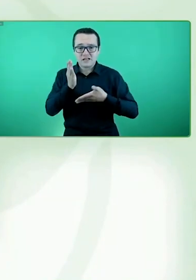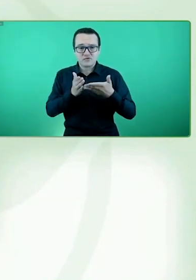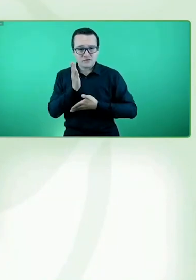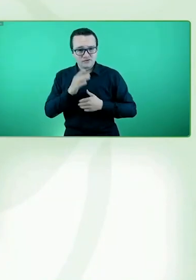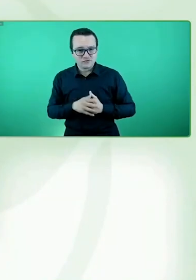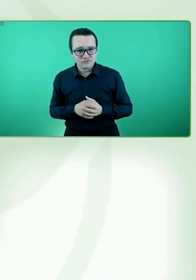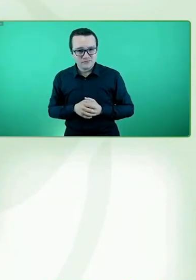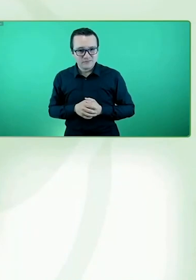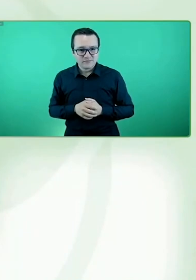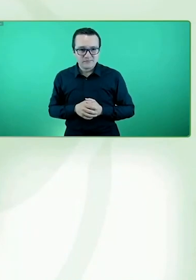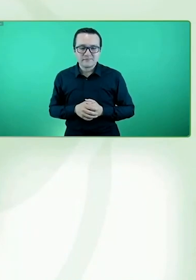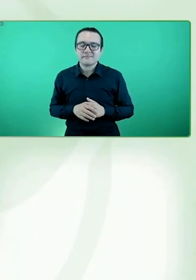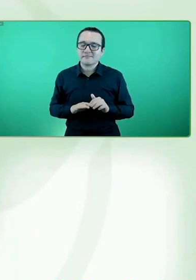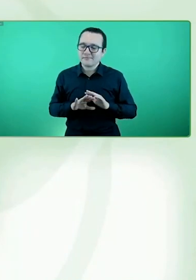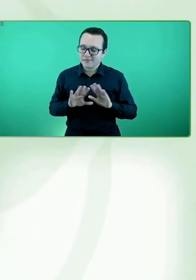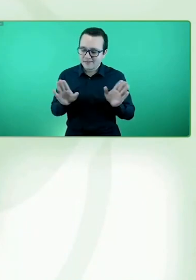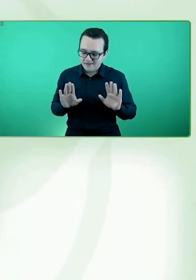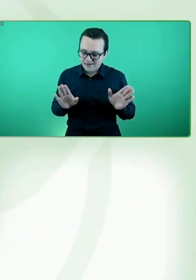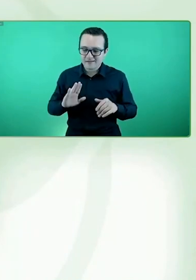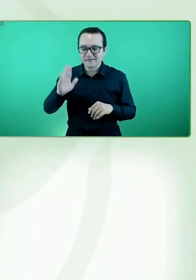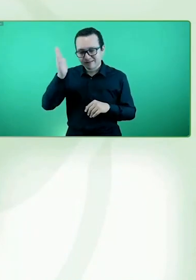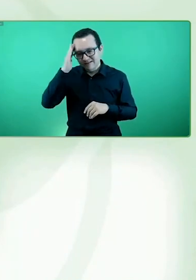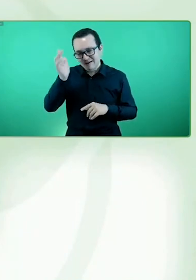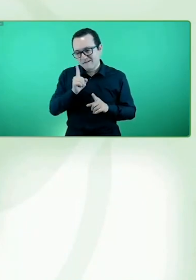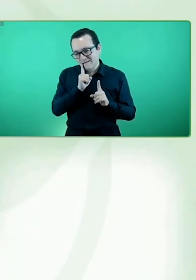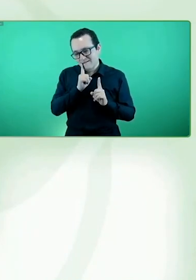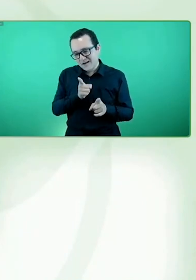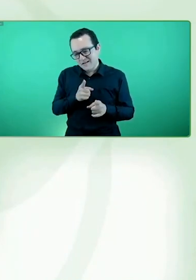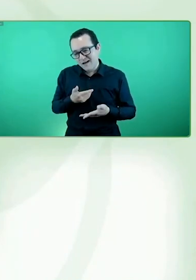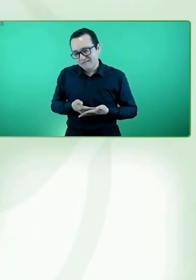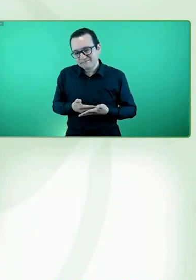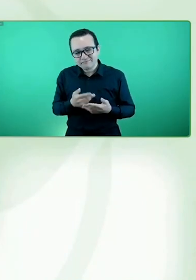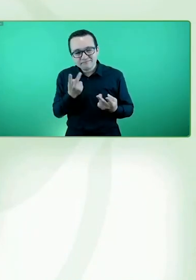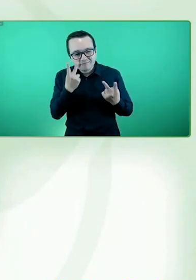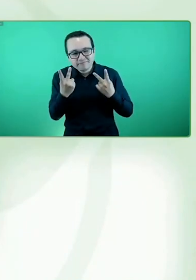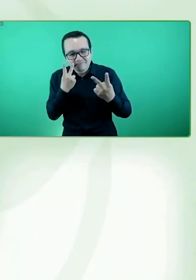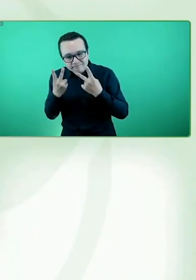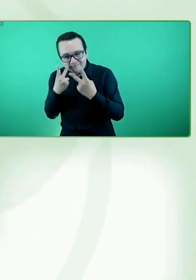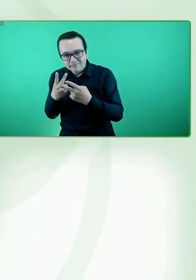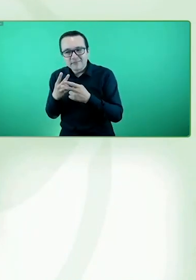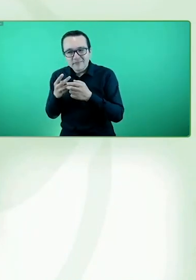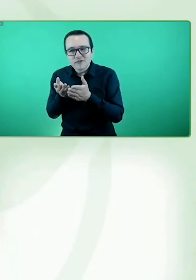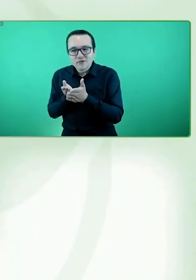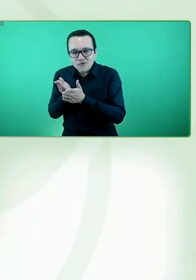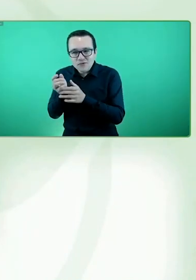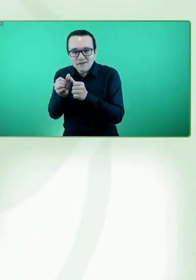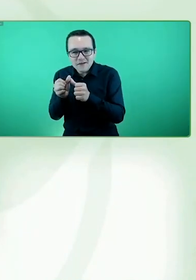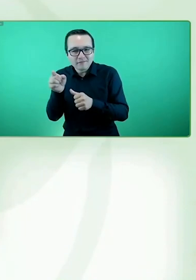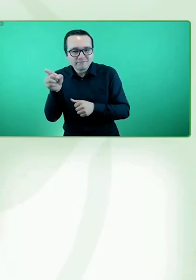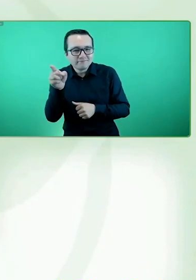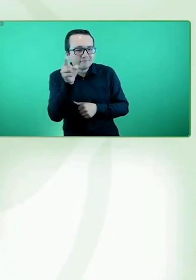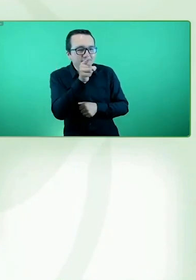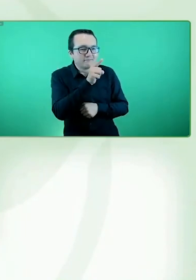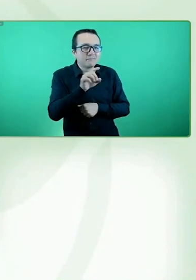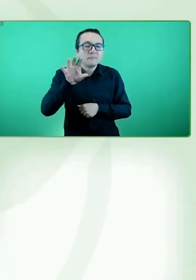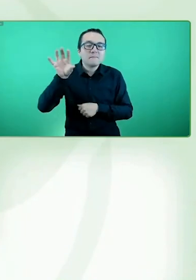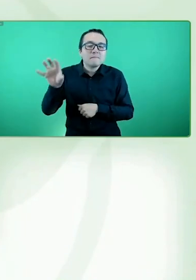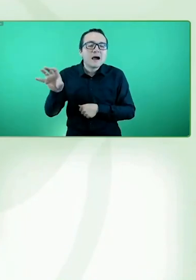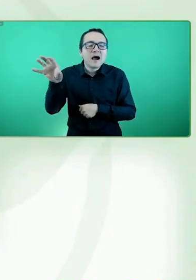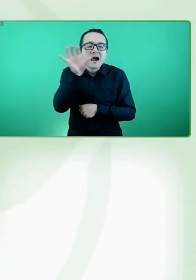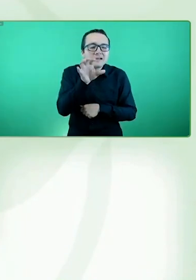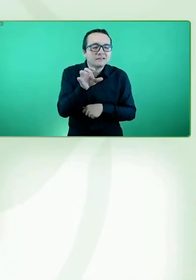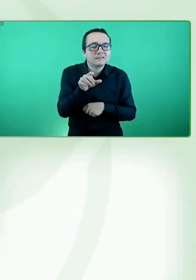aunque es verdad que todavía está presente en algunos de los países y en algunas de las acciones,